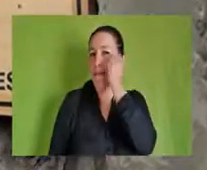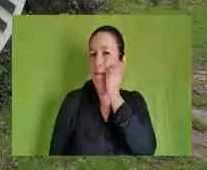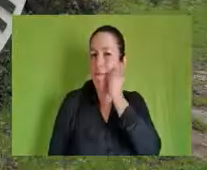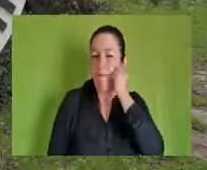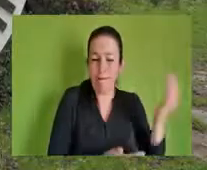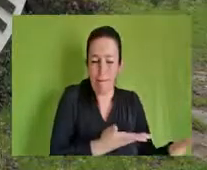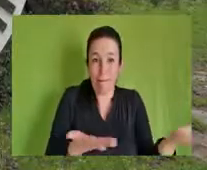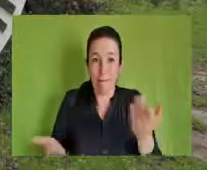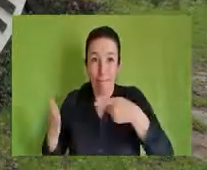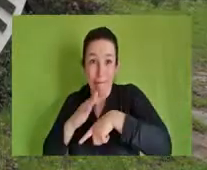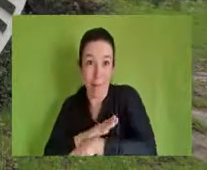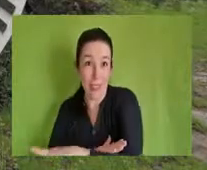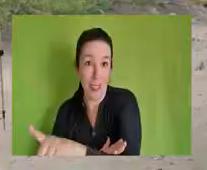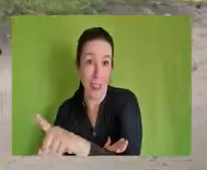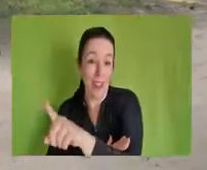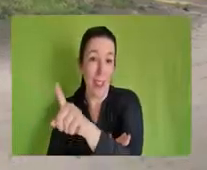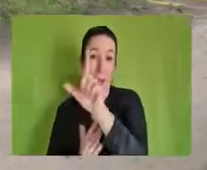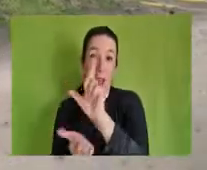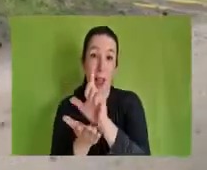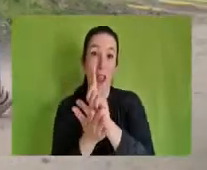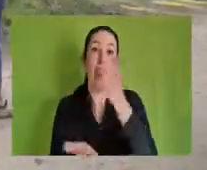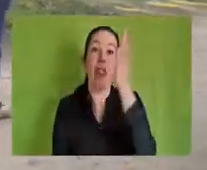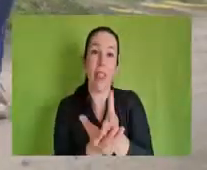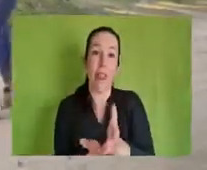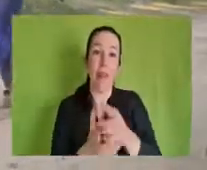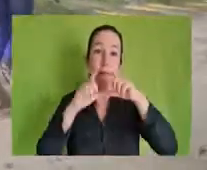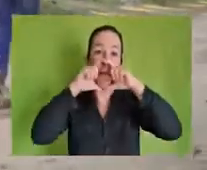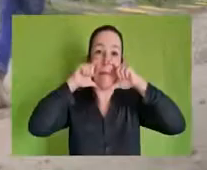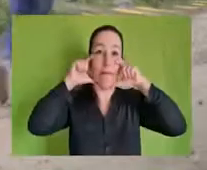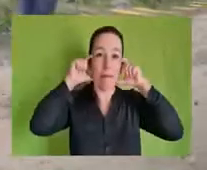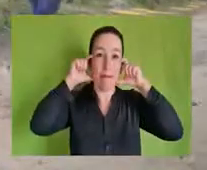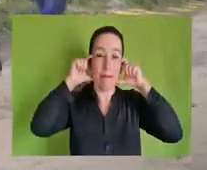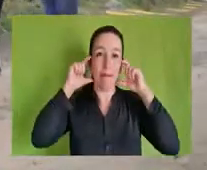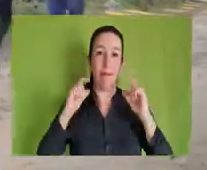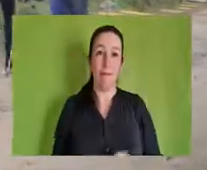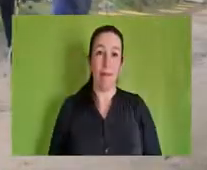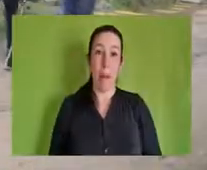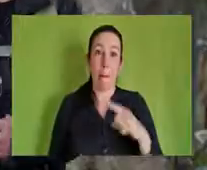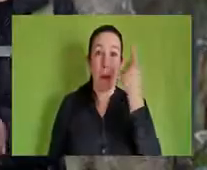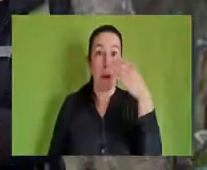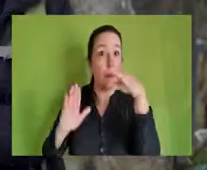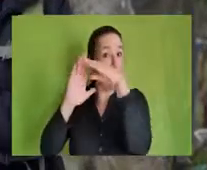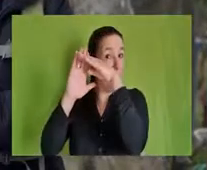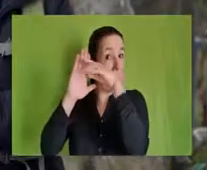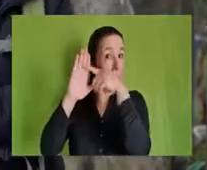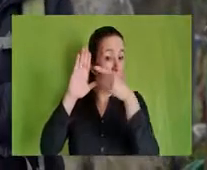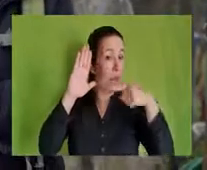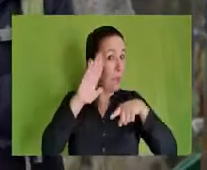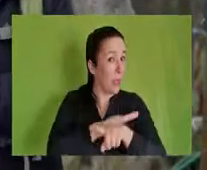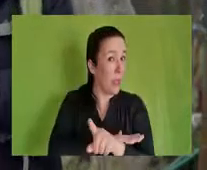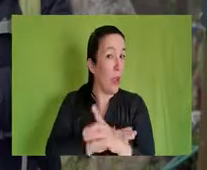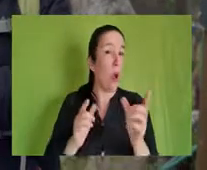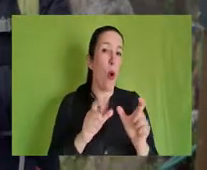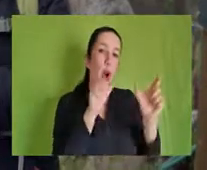visitantes, para ingresar a esta reserva de la biosfera deberá hacer uso obligatorio de su mascarilla. El primer procedimiento a su